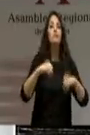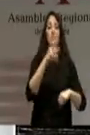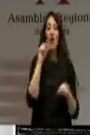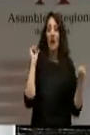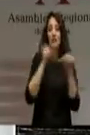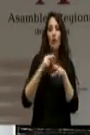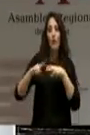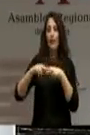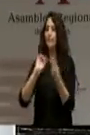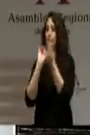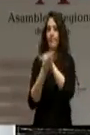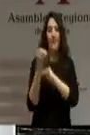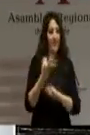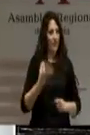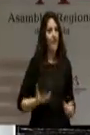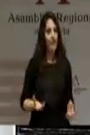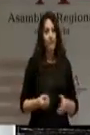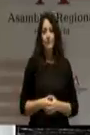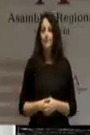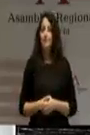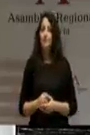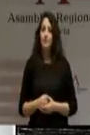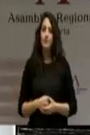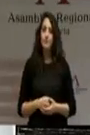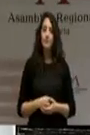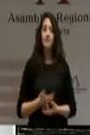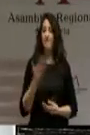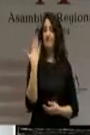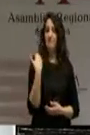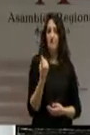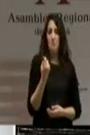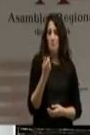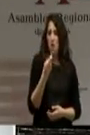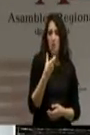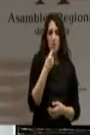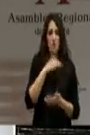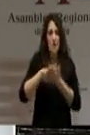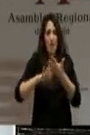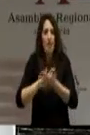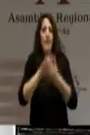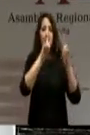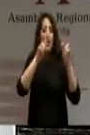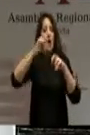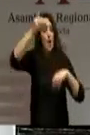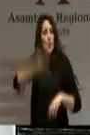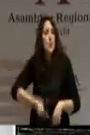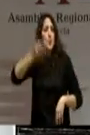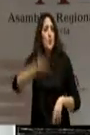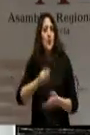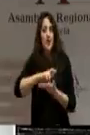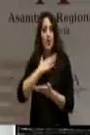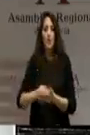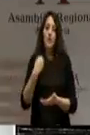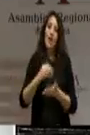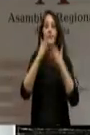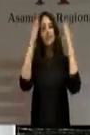ahora. De lo poco que ayer habló de asuntos importantes de la región y cuando hizo mención a las